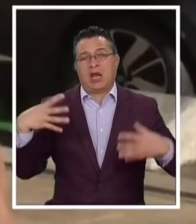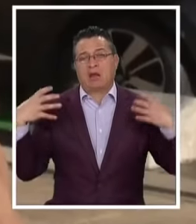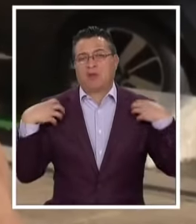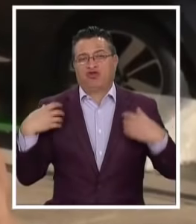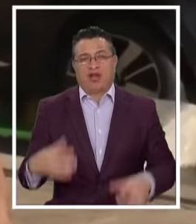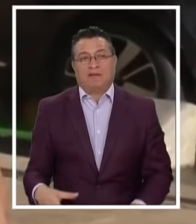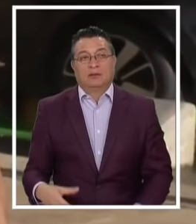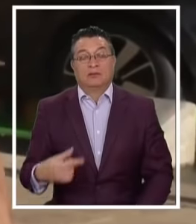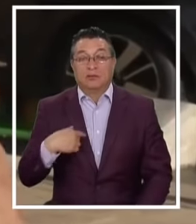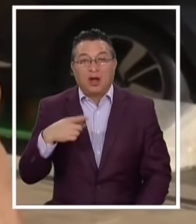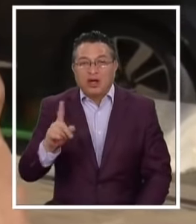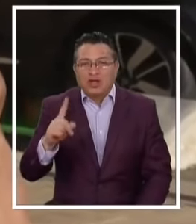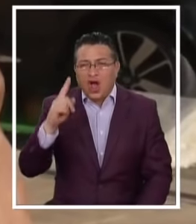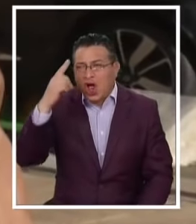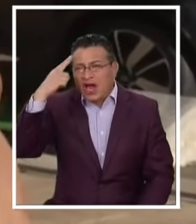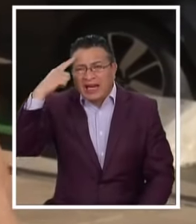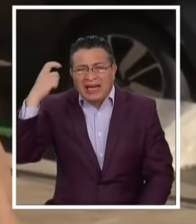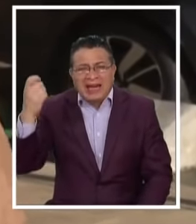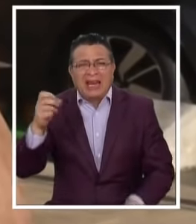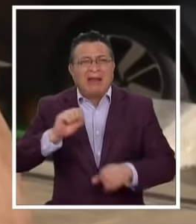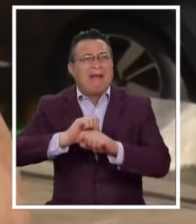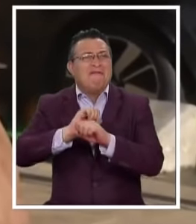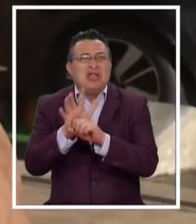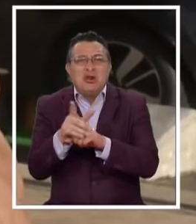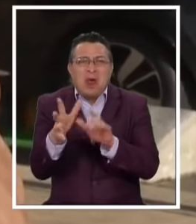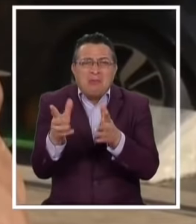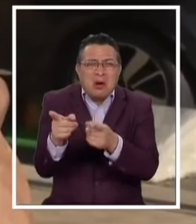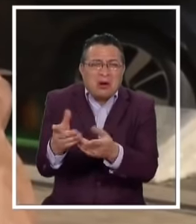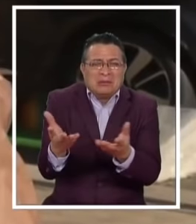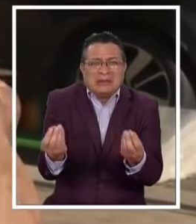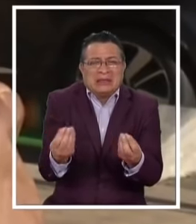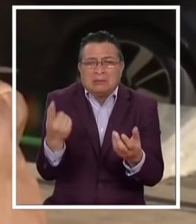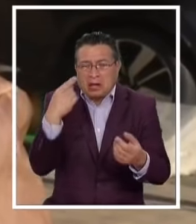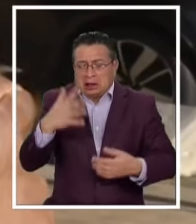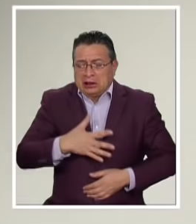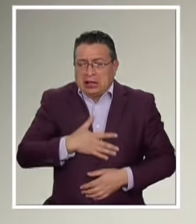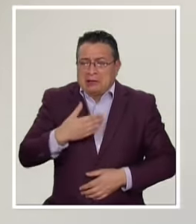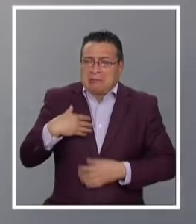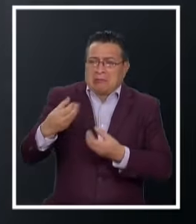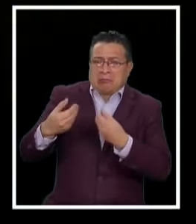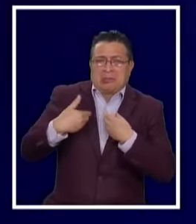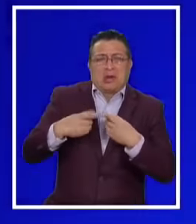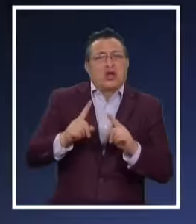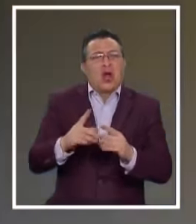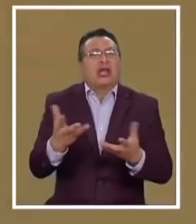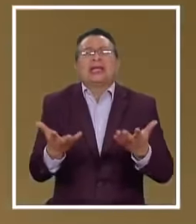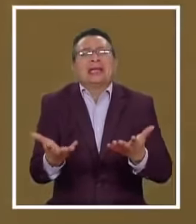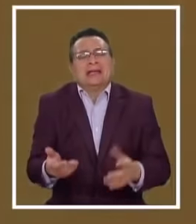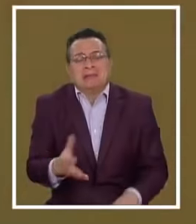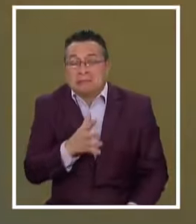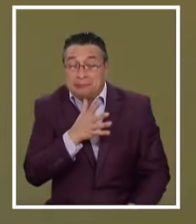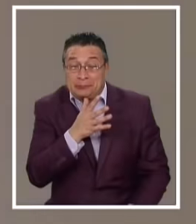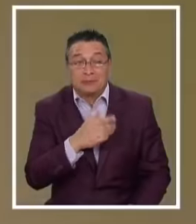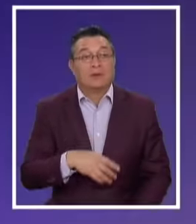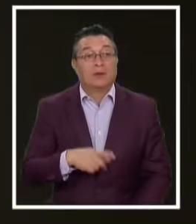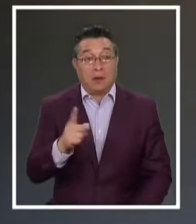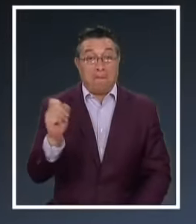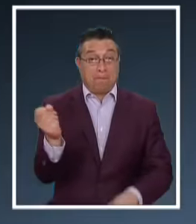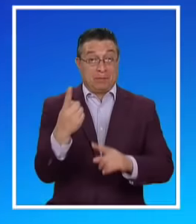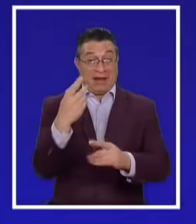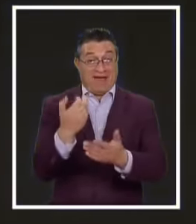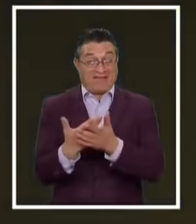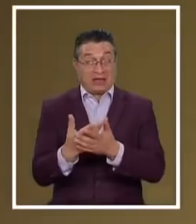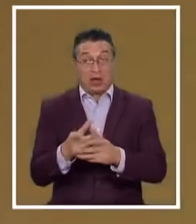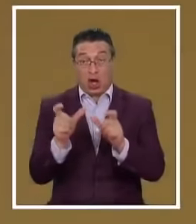No sé si no creen En la enfermedad No creen Que le va a pasar nada Pero no es la primera vez Que la joven Se